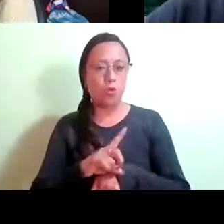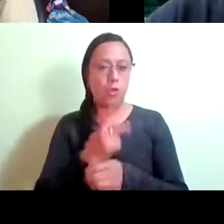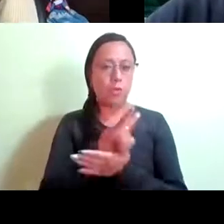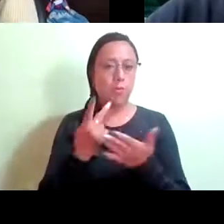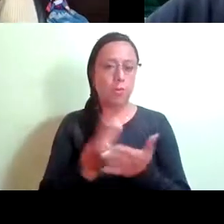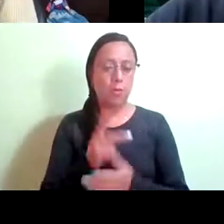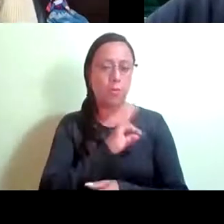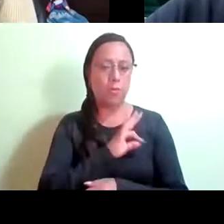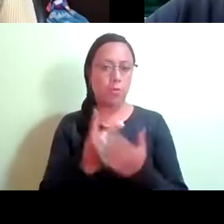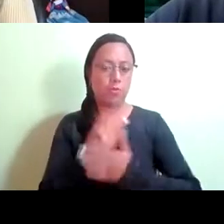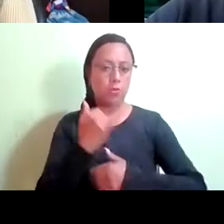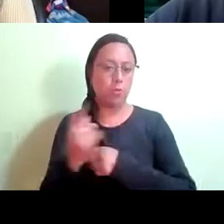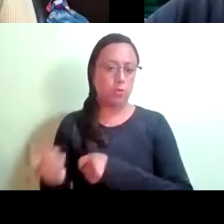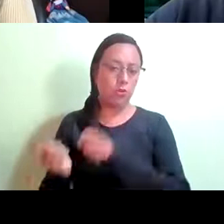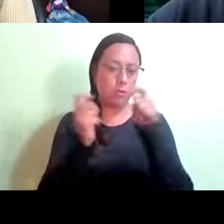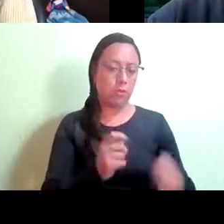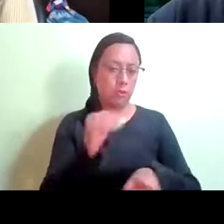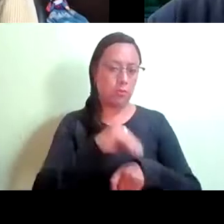si eso fue lo que entendimos.